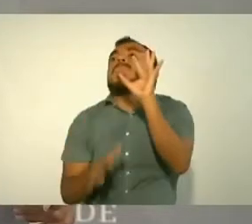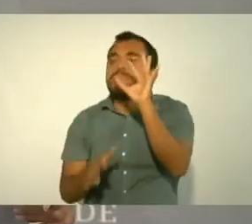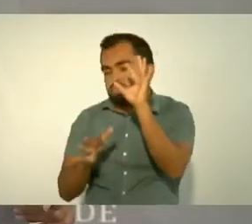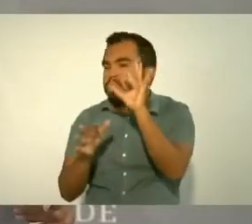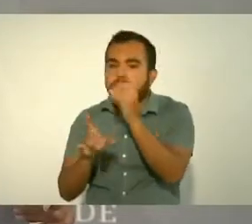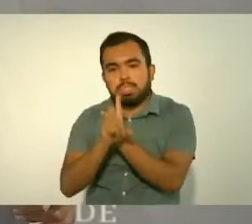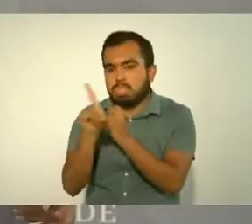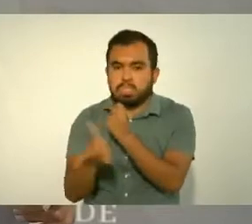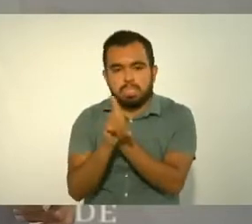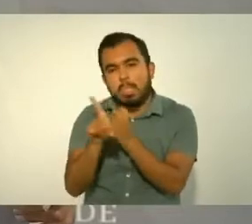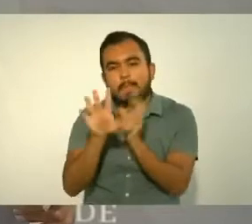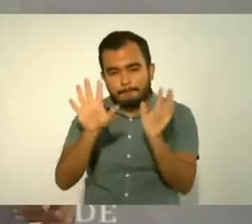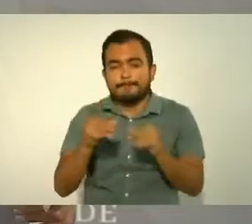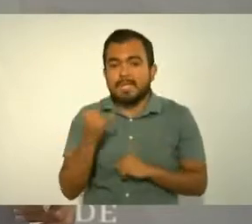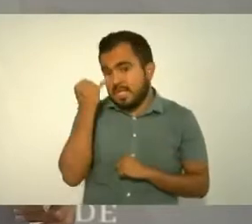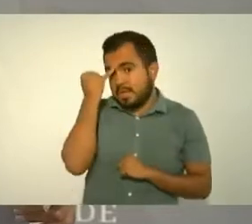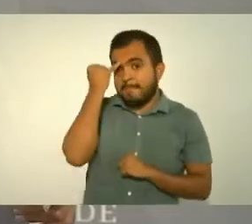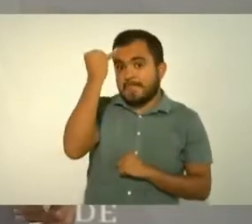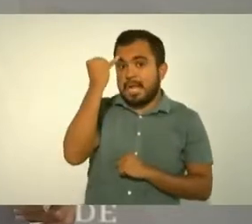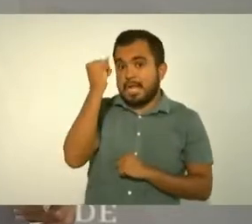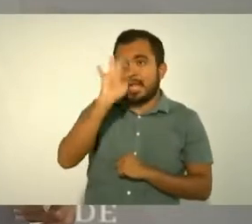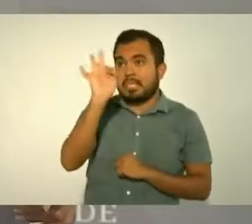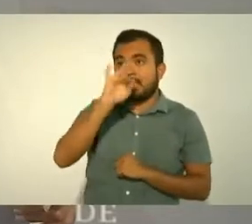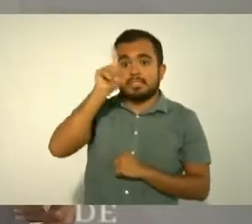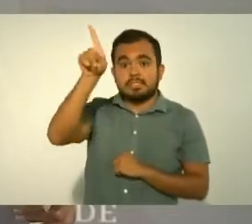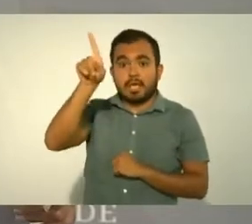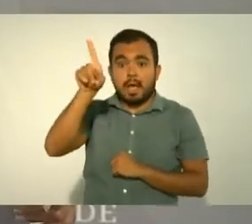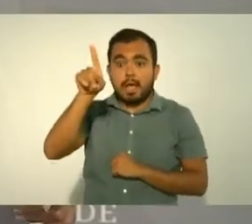la mayoría de los países de Europa